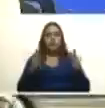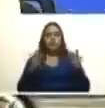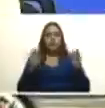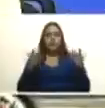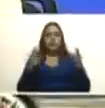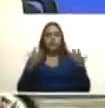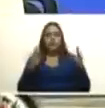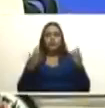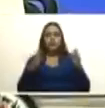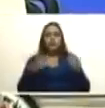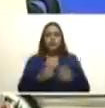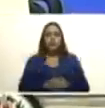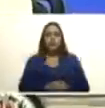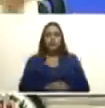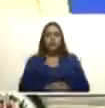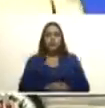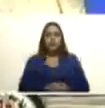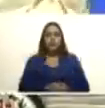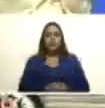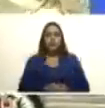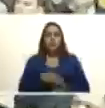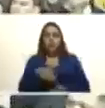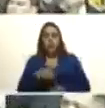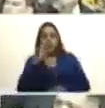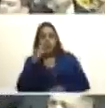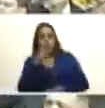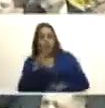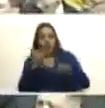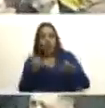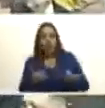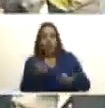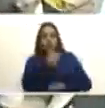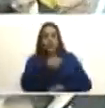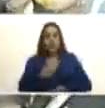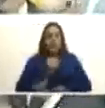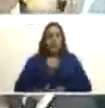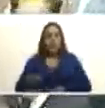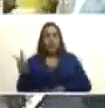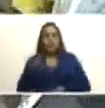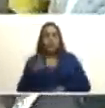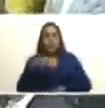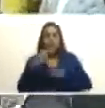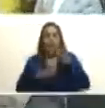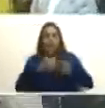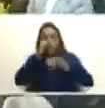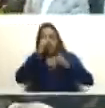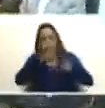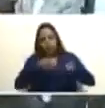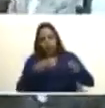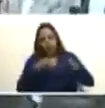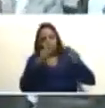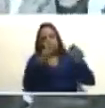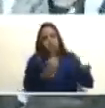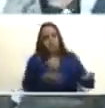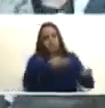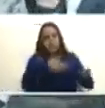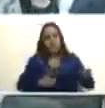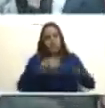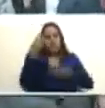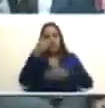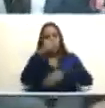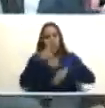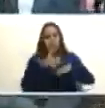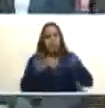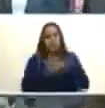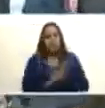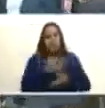como podemos ver en estos momentos el presidente constitucional de la república hace este reconocimiento al presidente de la asamblea nacional Jorge Rodríguez en relación a lo que